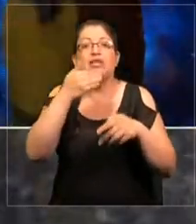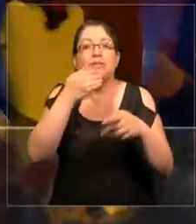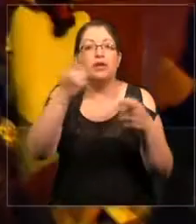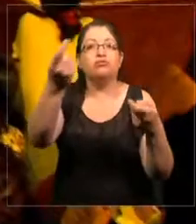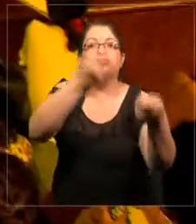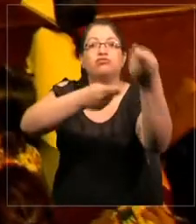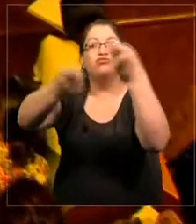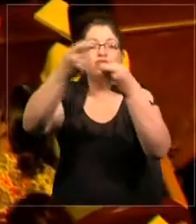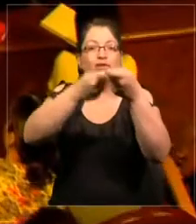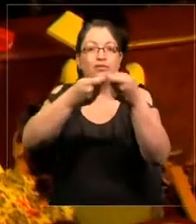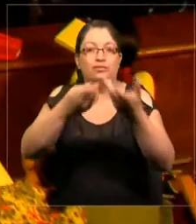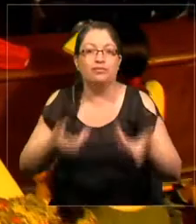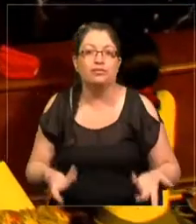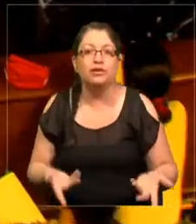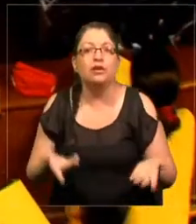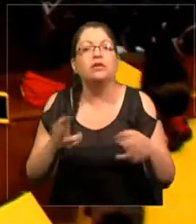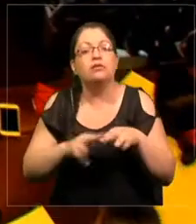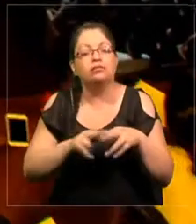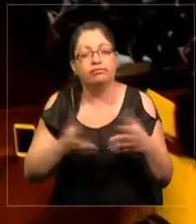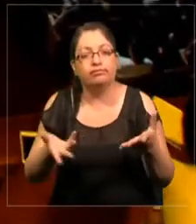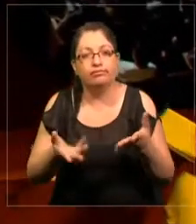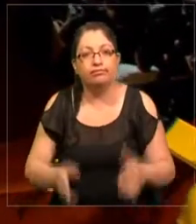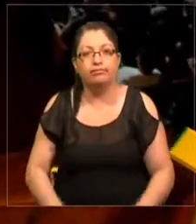¿Cómo lo hacemos?